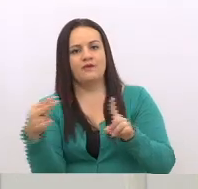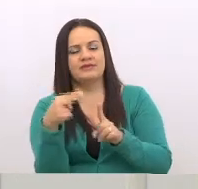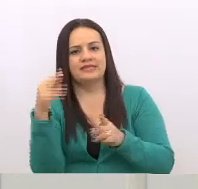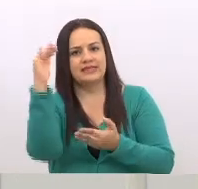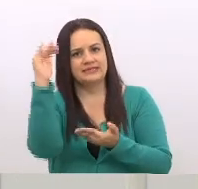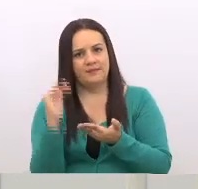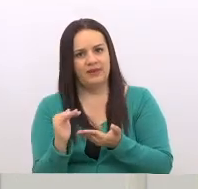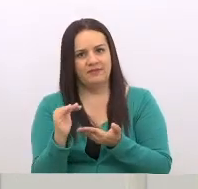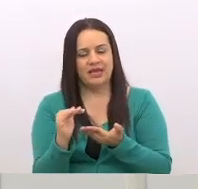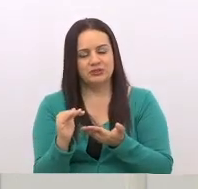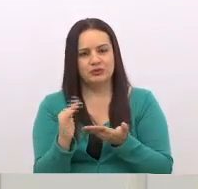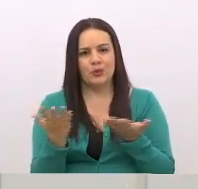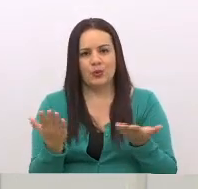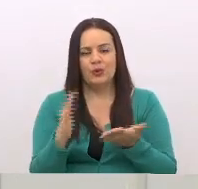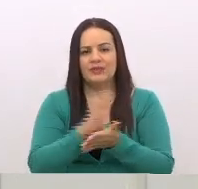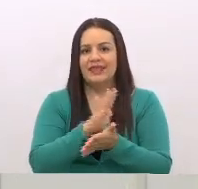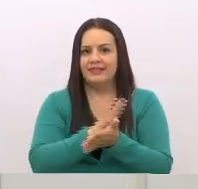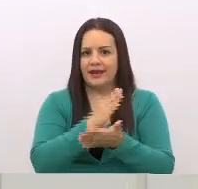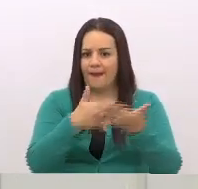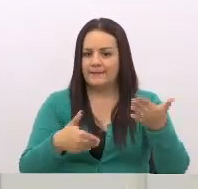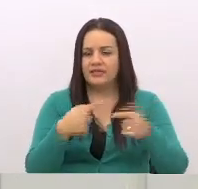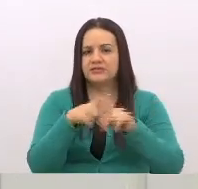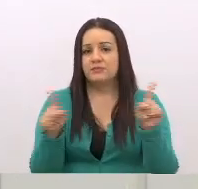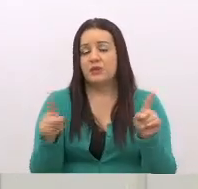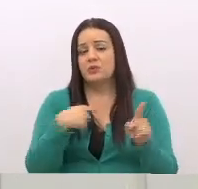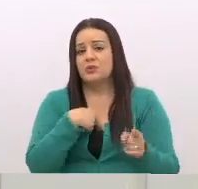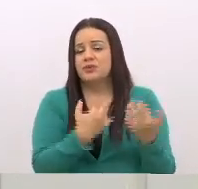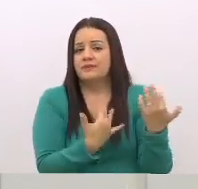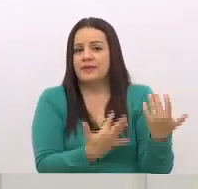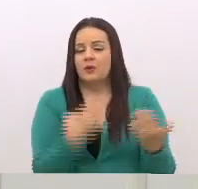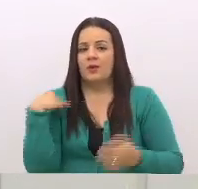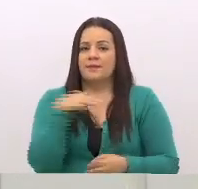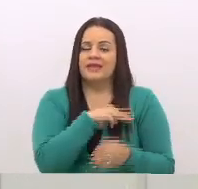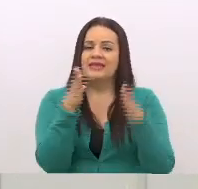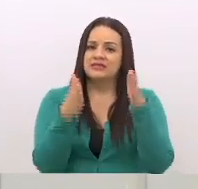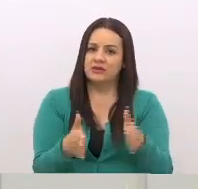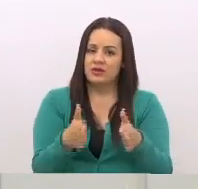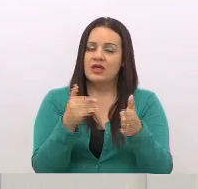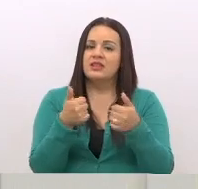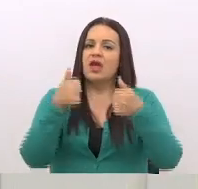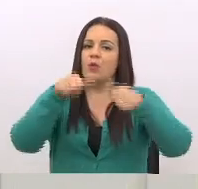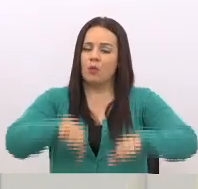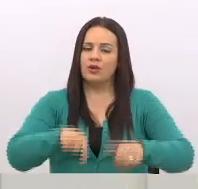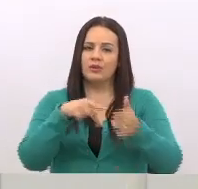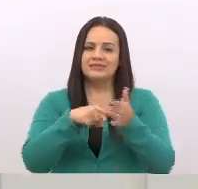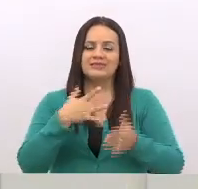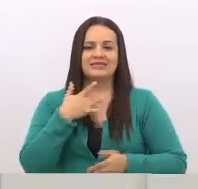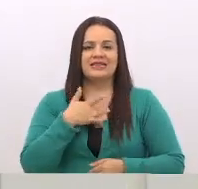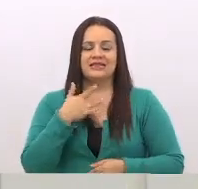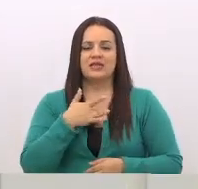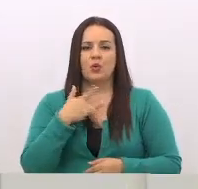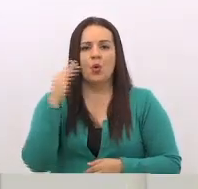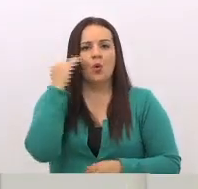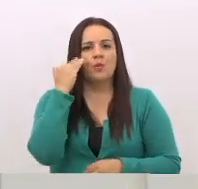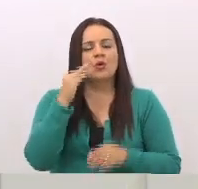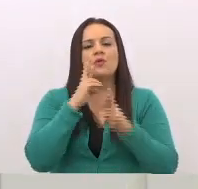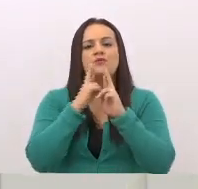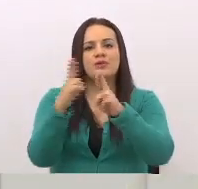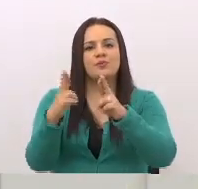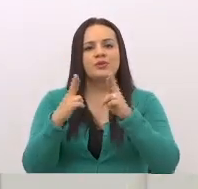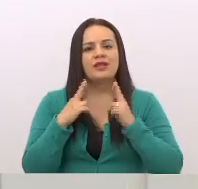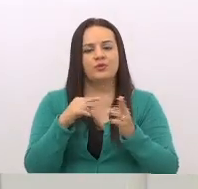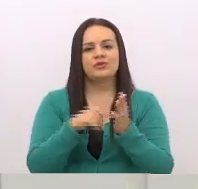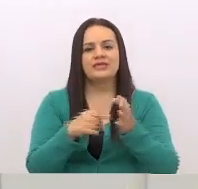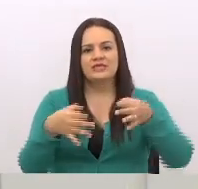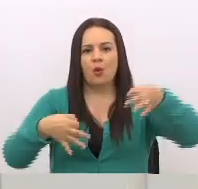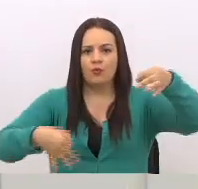Y entonces yo esperaría que el ministro, en ese filtro de sentido común, pueda respondernos ese oficio, pero